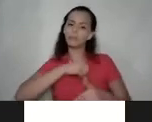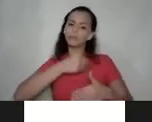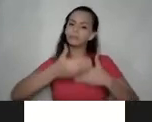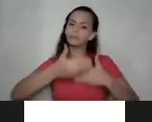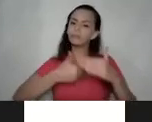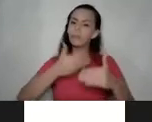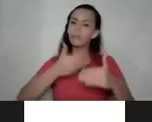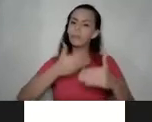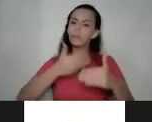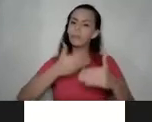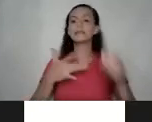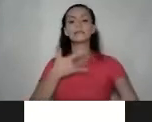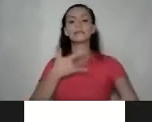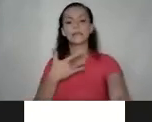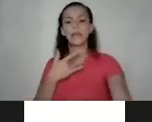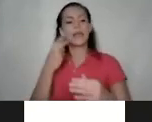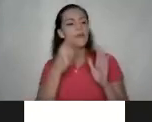sensibilizar y visibilizar